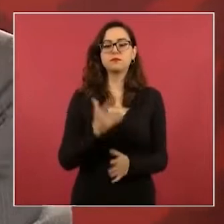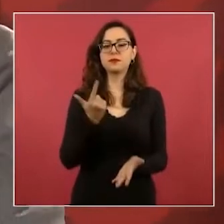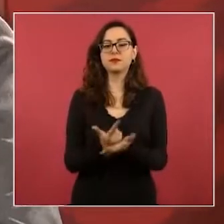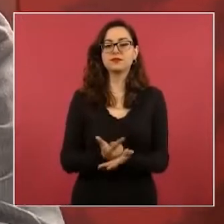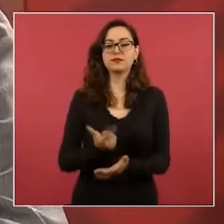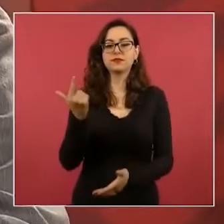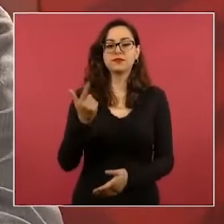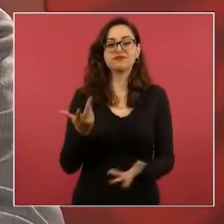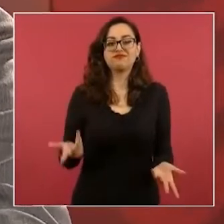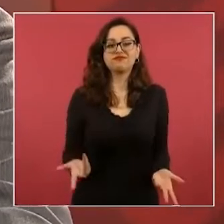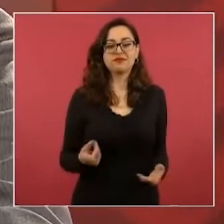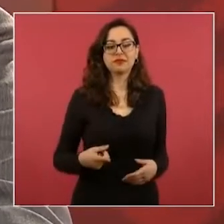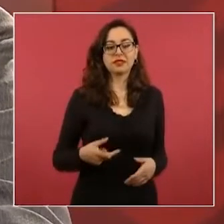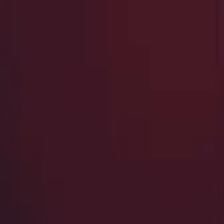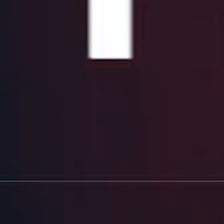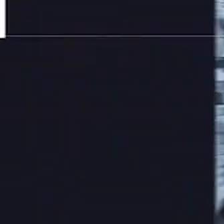argumentos.